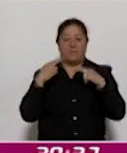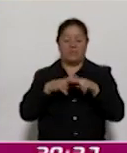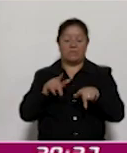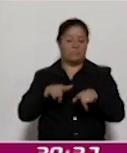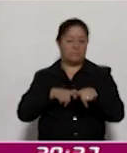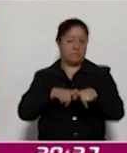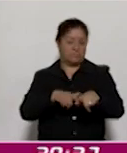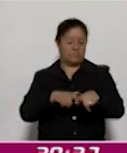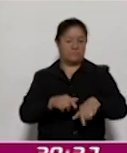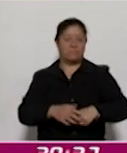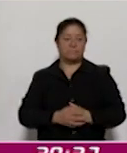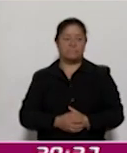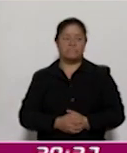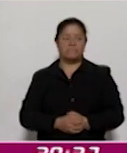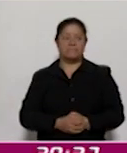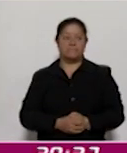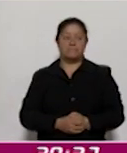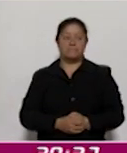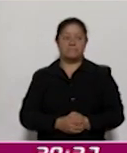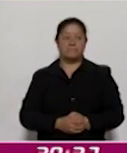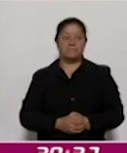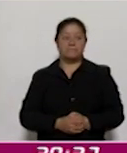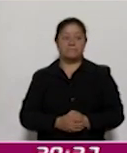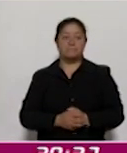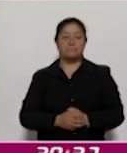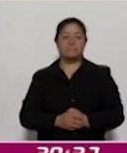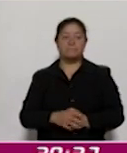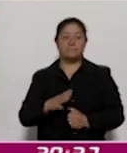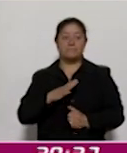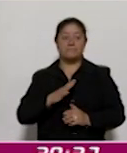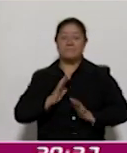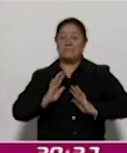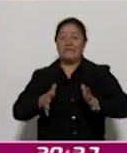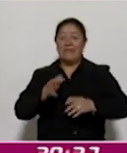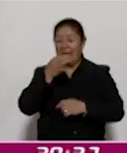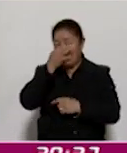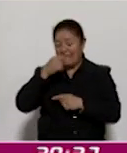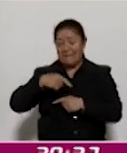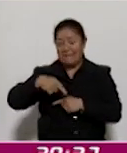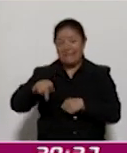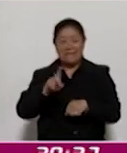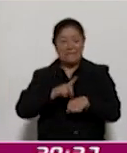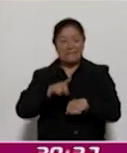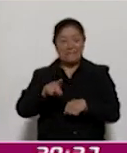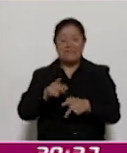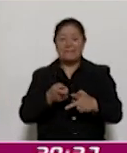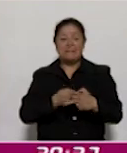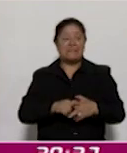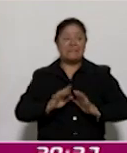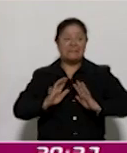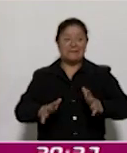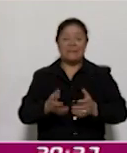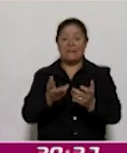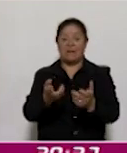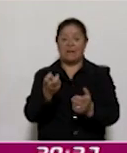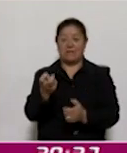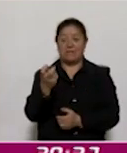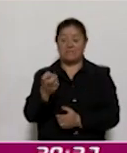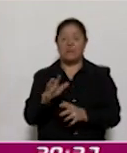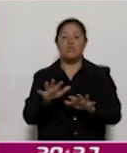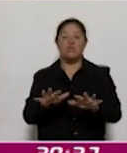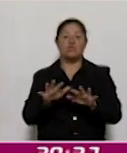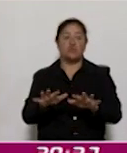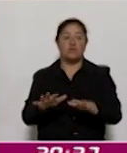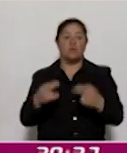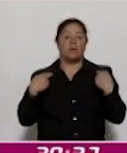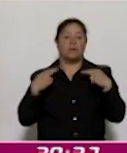Continua para Docentes. Y estamos ya a un par de días de iniciar este gran evento en el que los